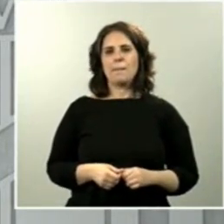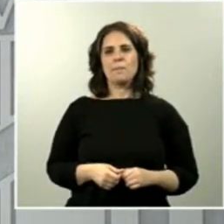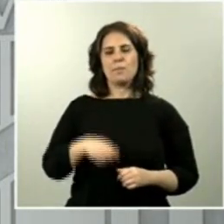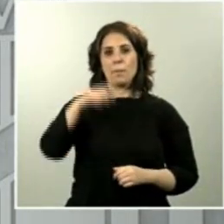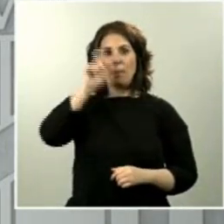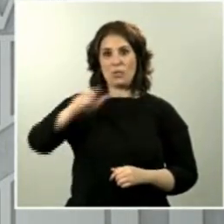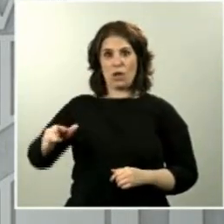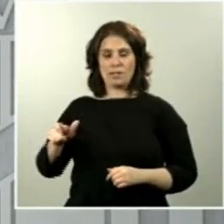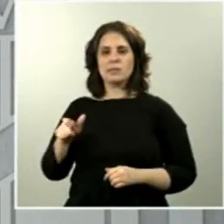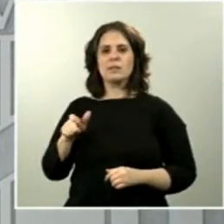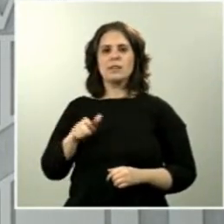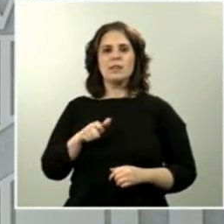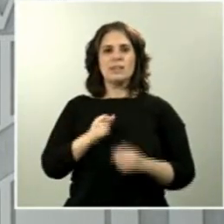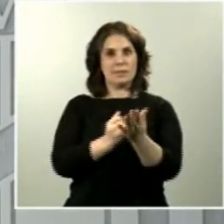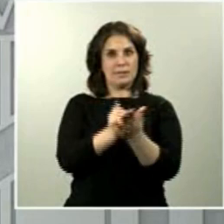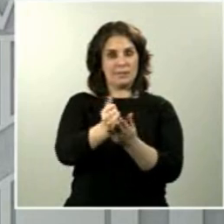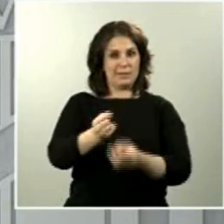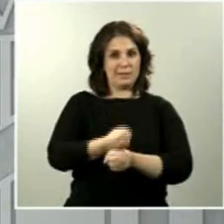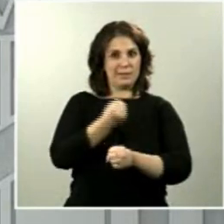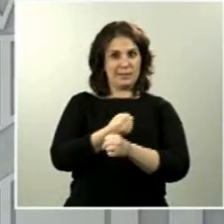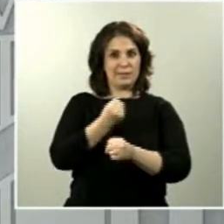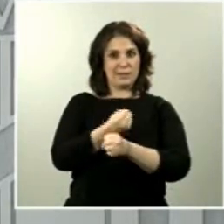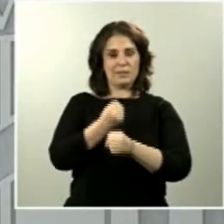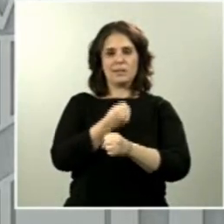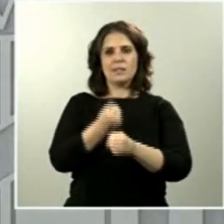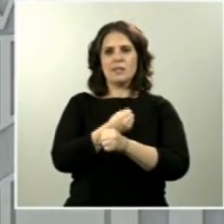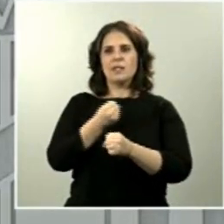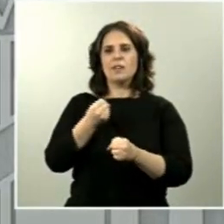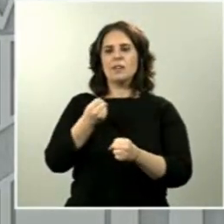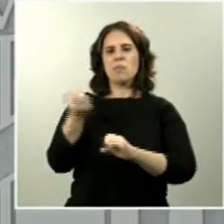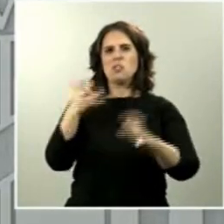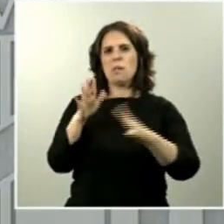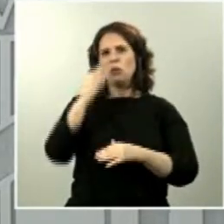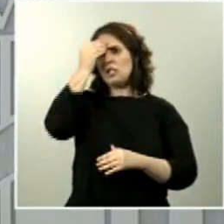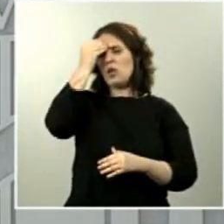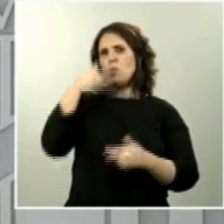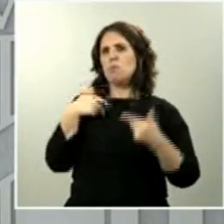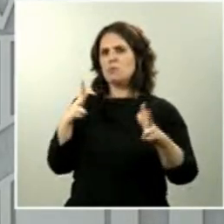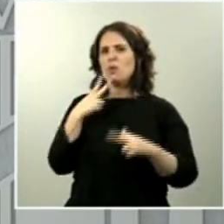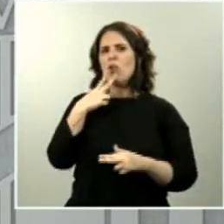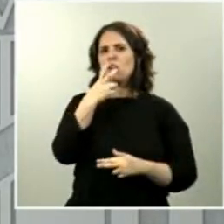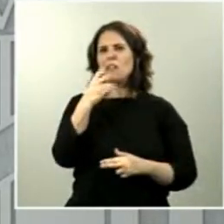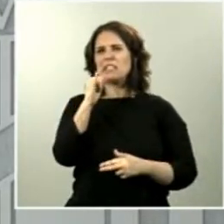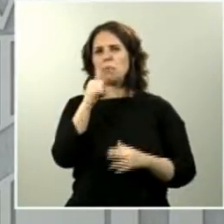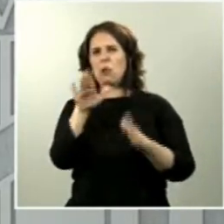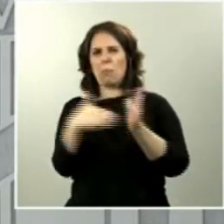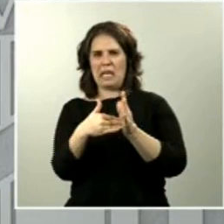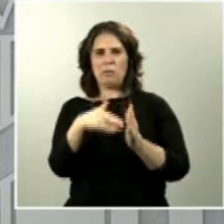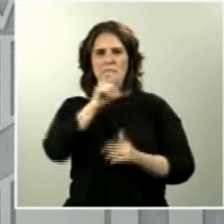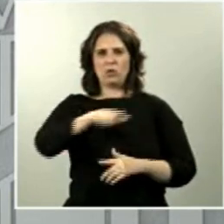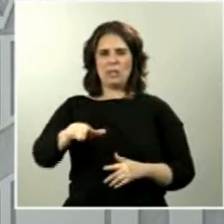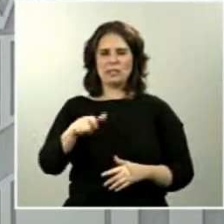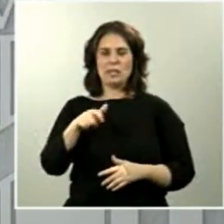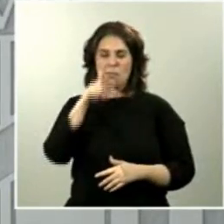pretendía ir hacia unas doscientas y pico mil personas. Creo recordar de memoria. No obstante, si le parece, revisamos el dato,